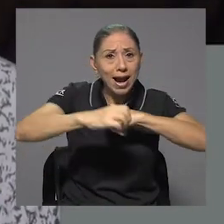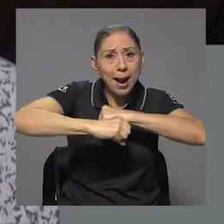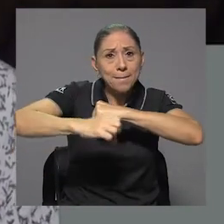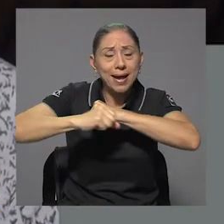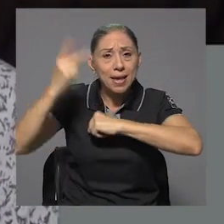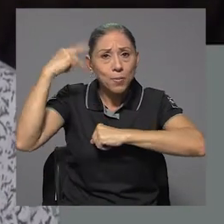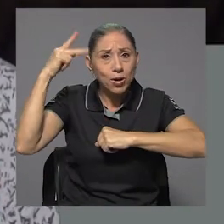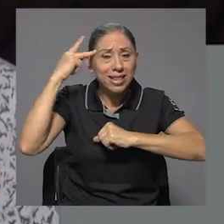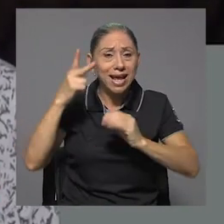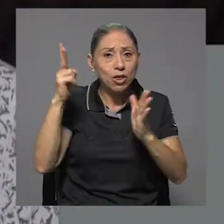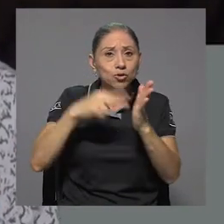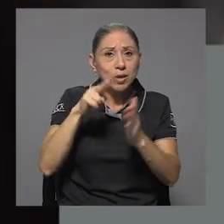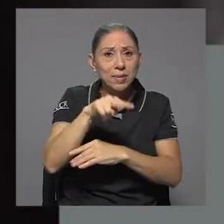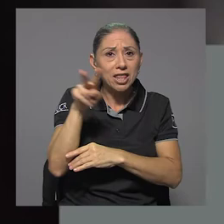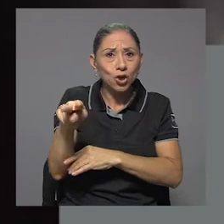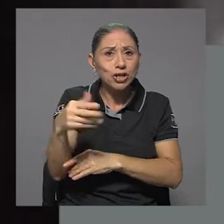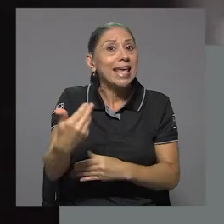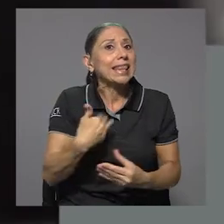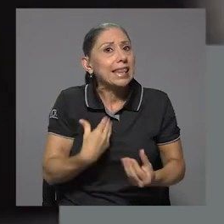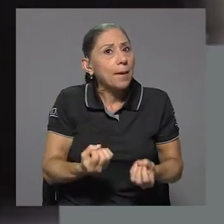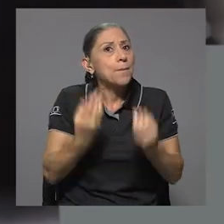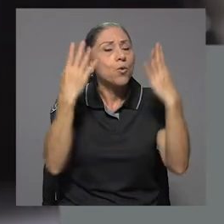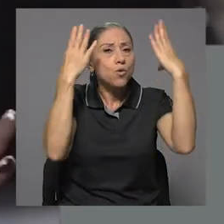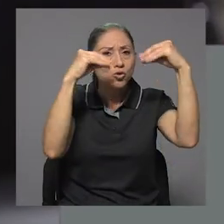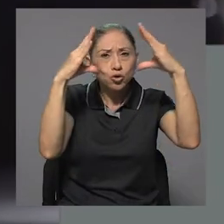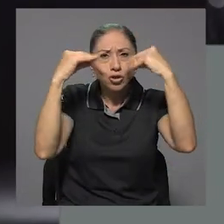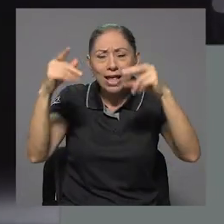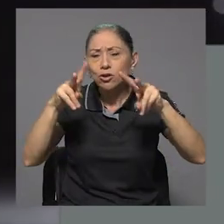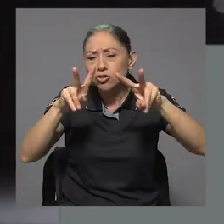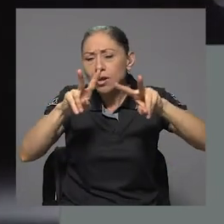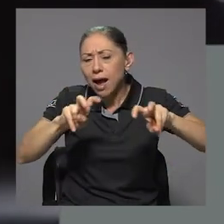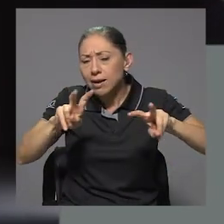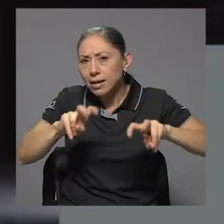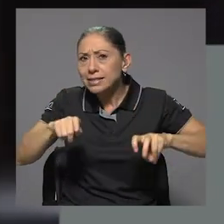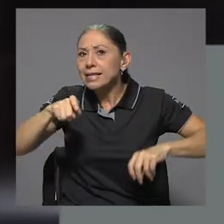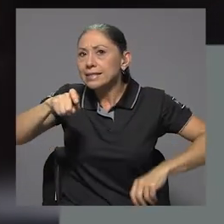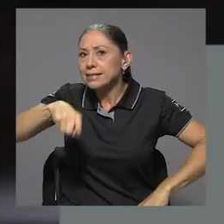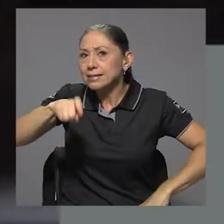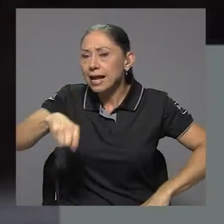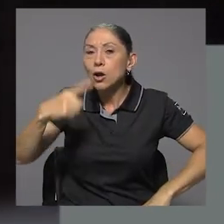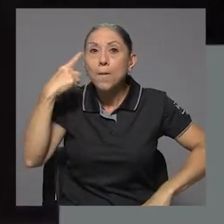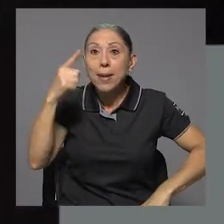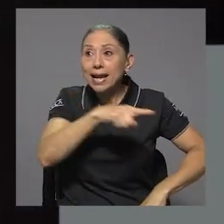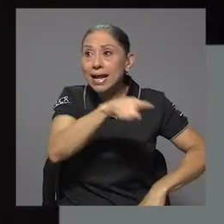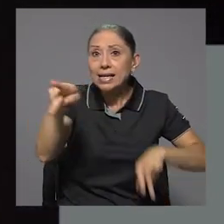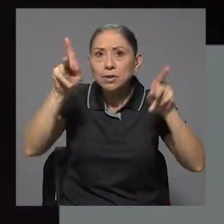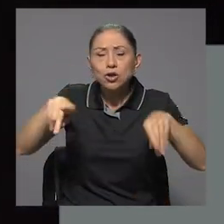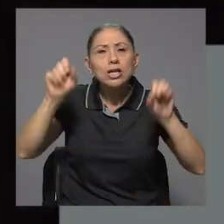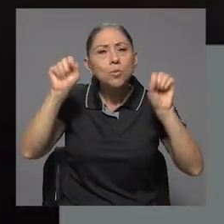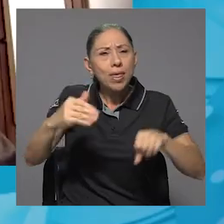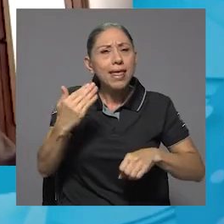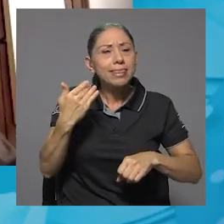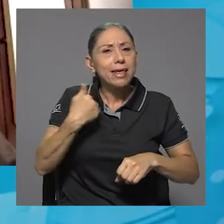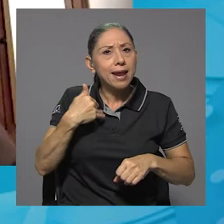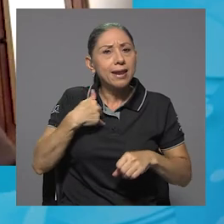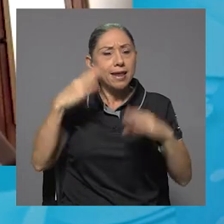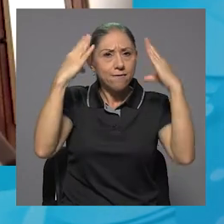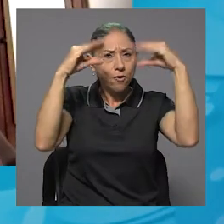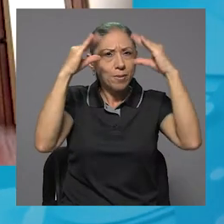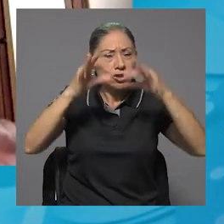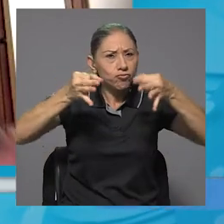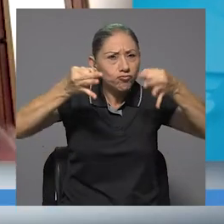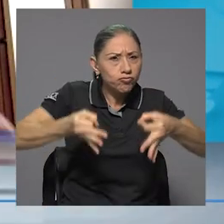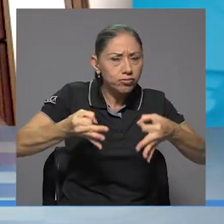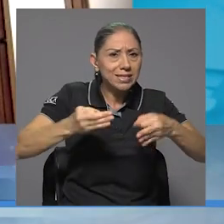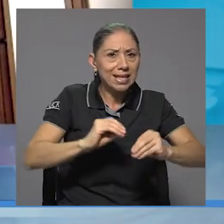traerá una avalancha de datos que requerirán analizarse con el fin de orientar al público hacia la veracidad y la transparencia. Definitivamente,